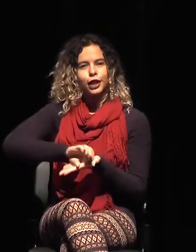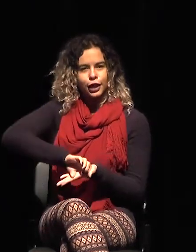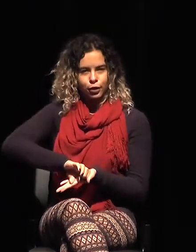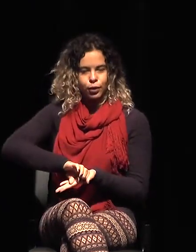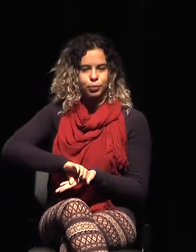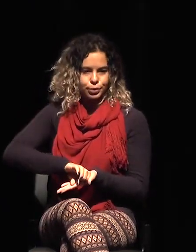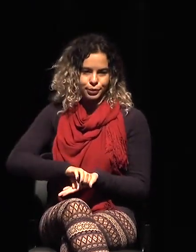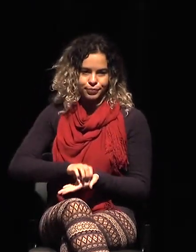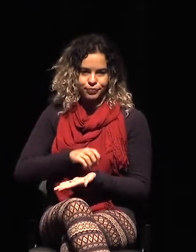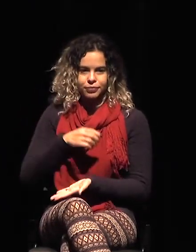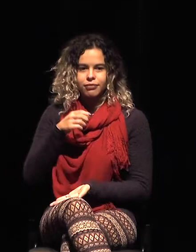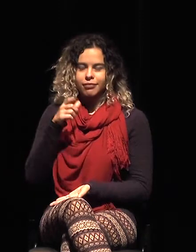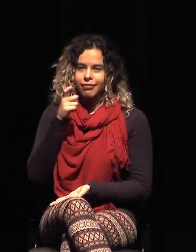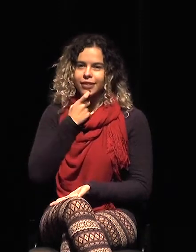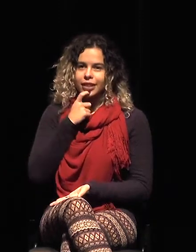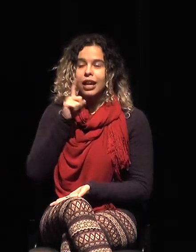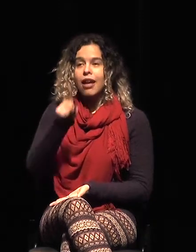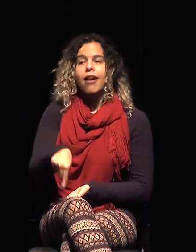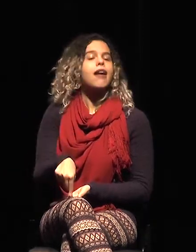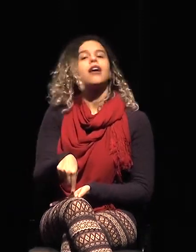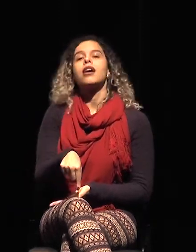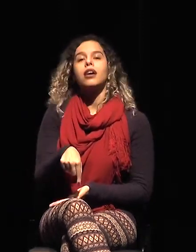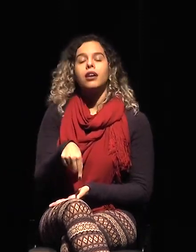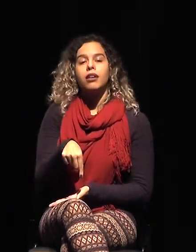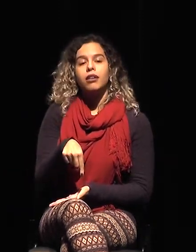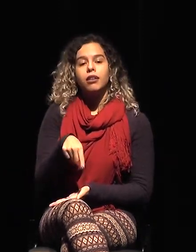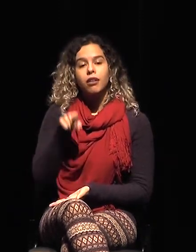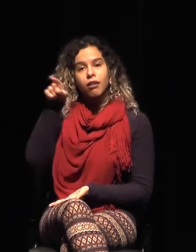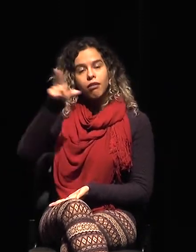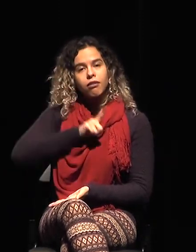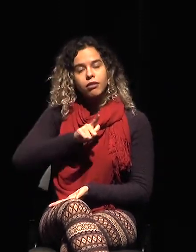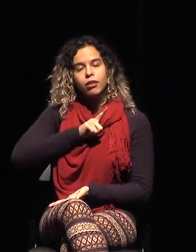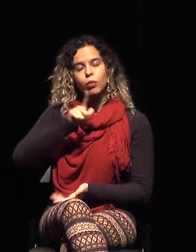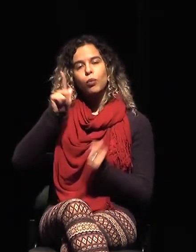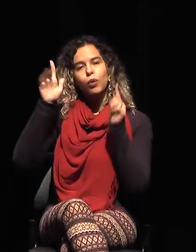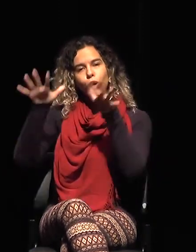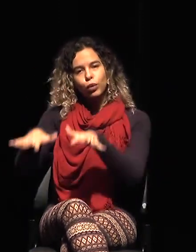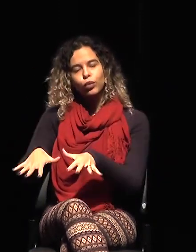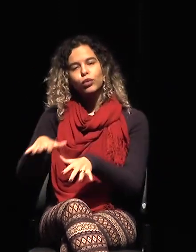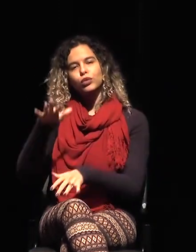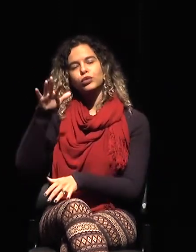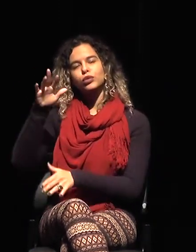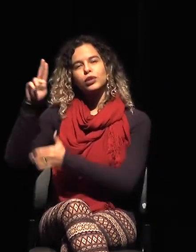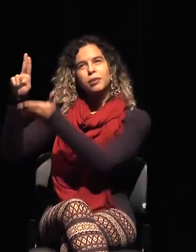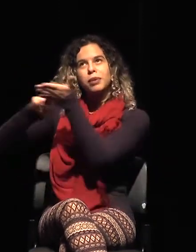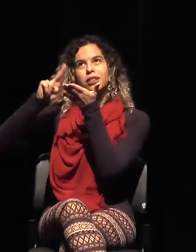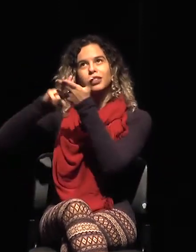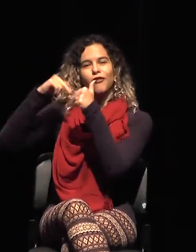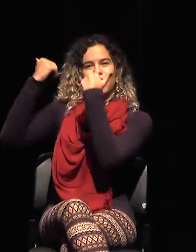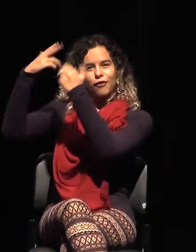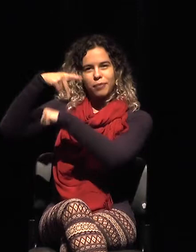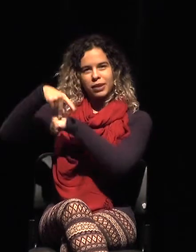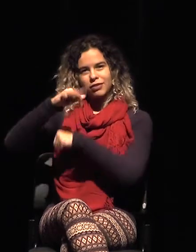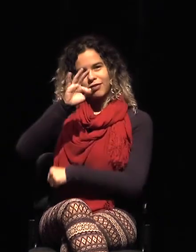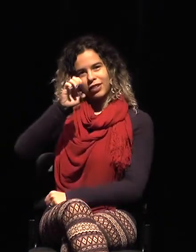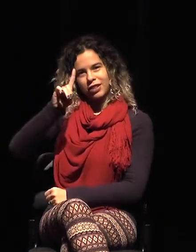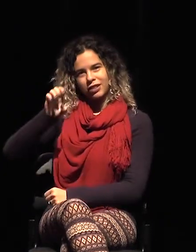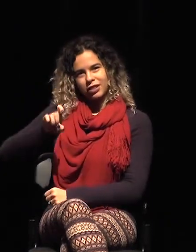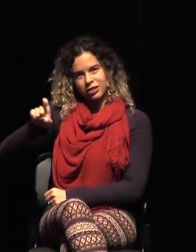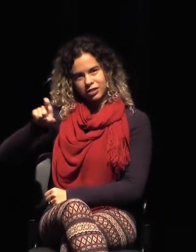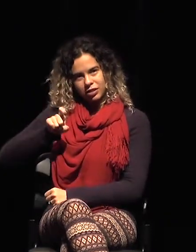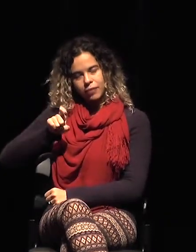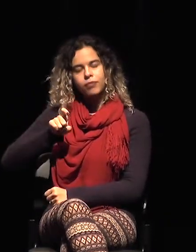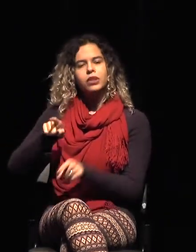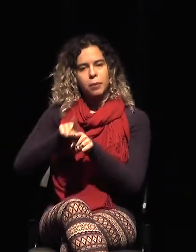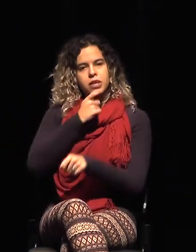UPS está allí. Guarulios es FedEx. Bueno, FedEx es Viracopos también, perdón. Esos tres, ¿cómo se hace la fiscalización?